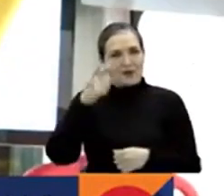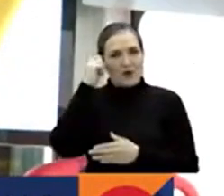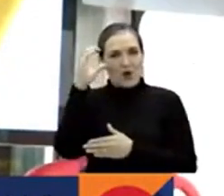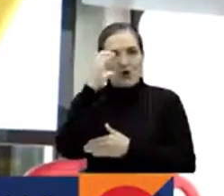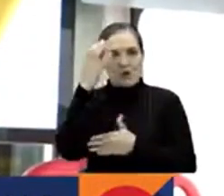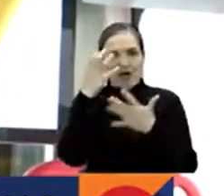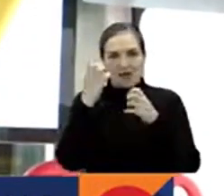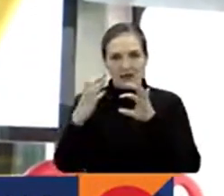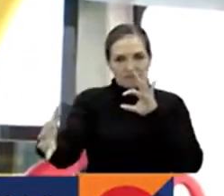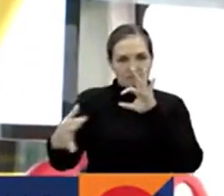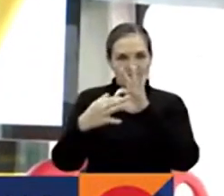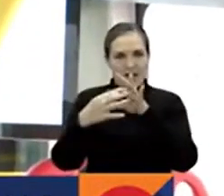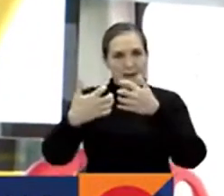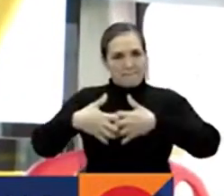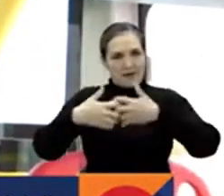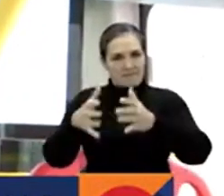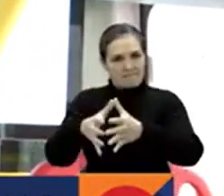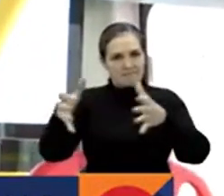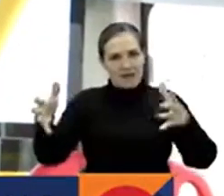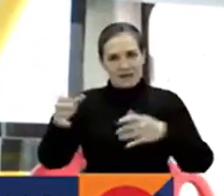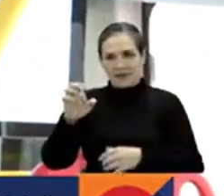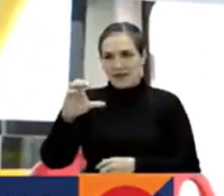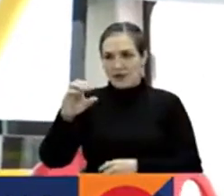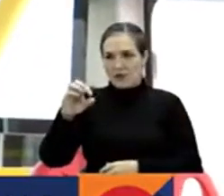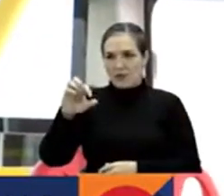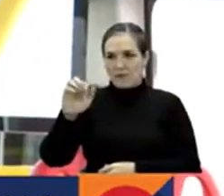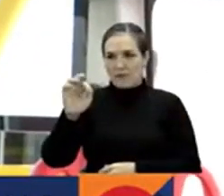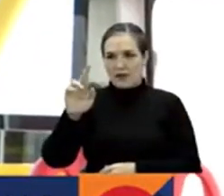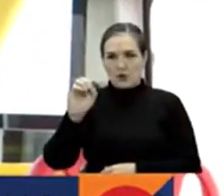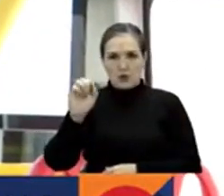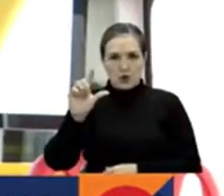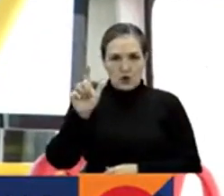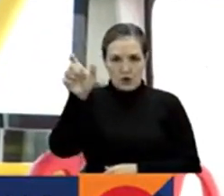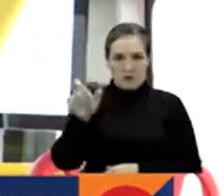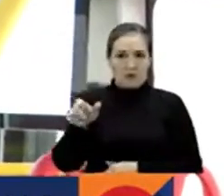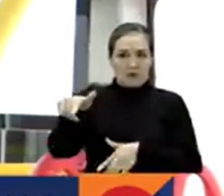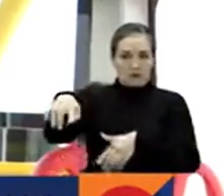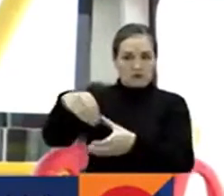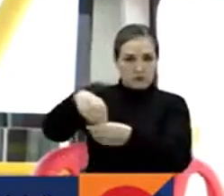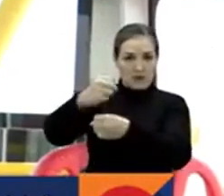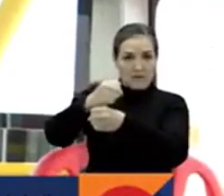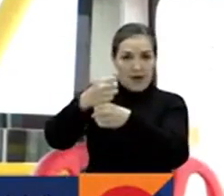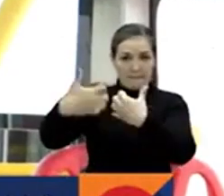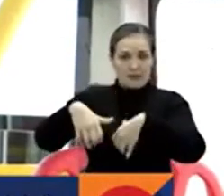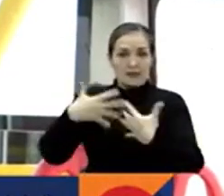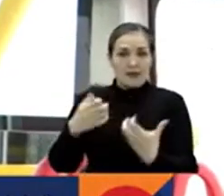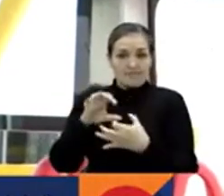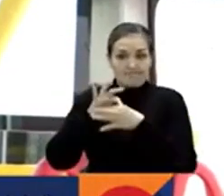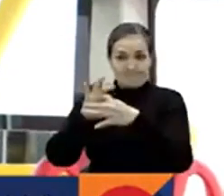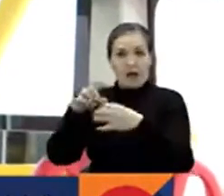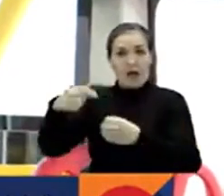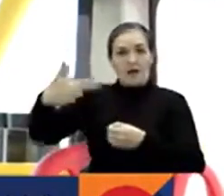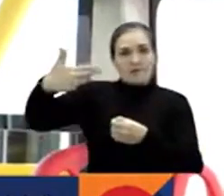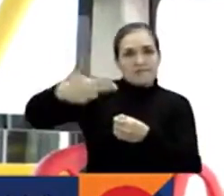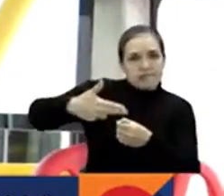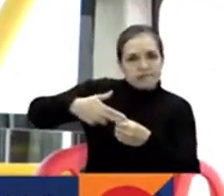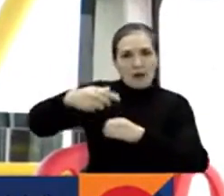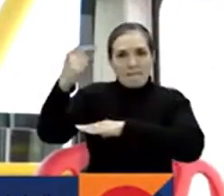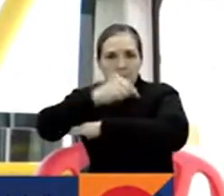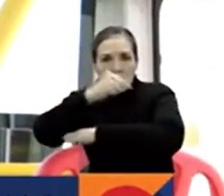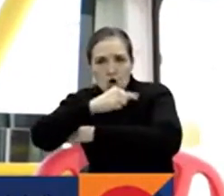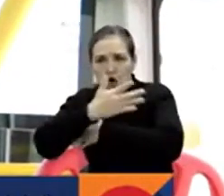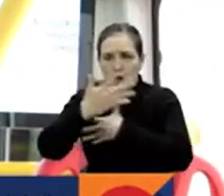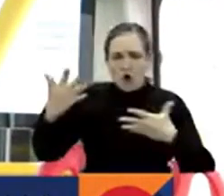empresa estatal más importante del país. A propósito de Ecopetrol, que espera que también, además de ser una empresa de hidrocarburos, pues se fije y siga